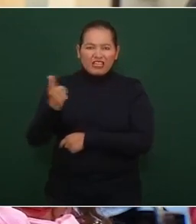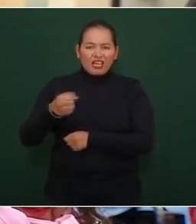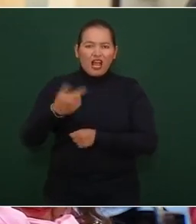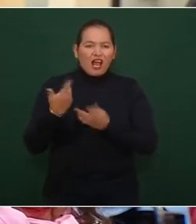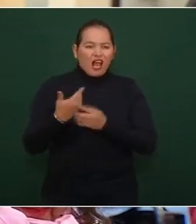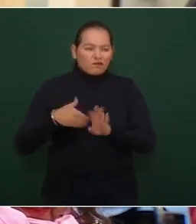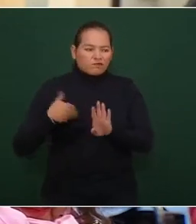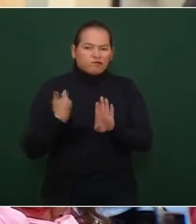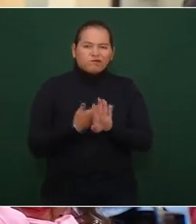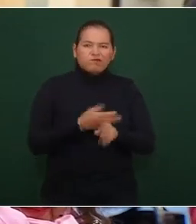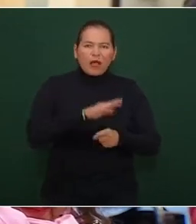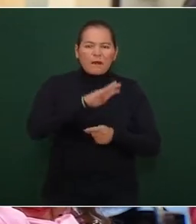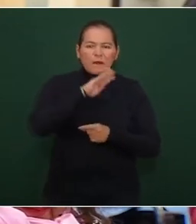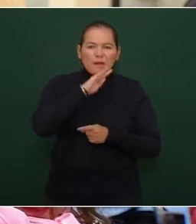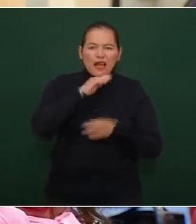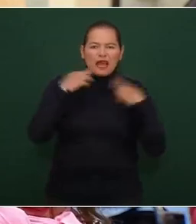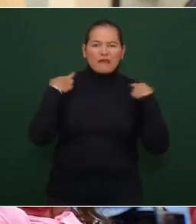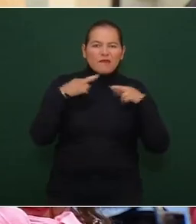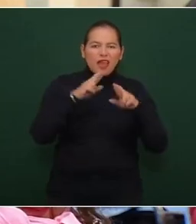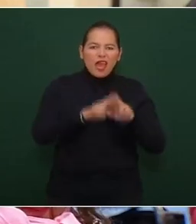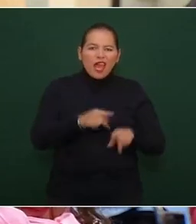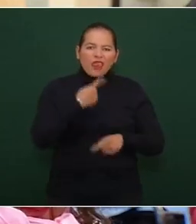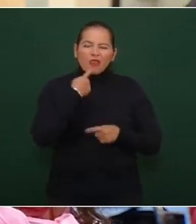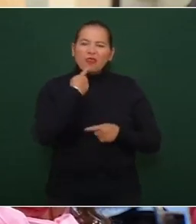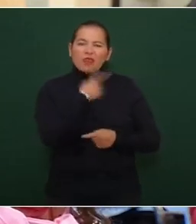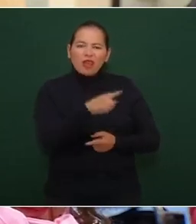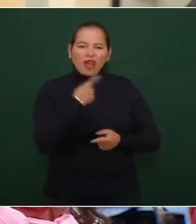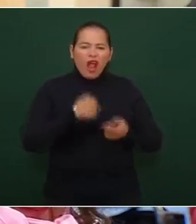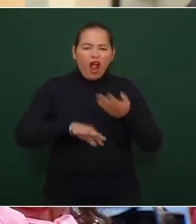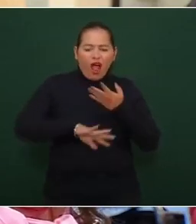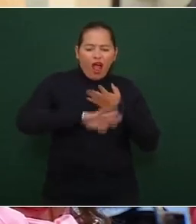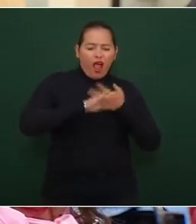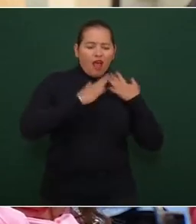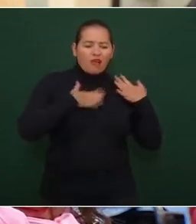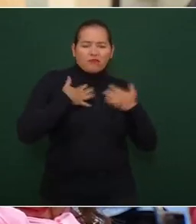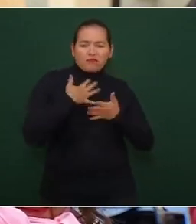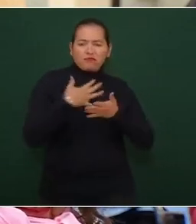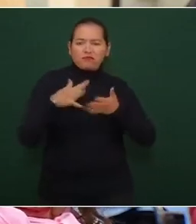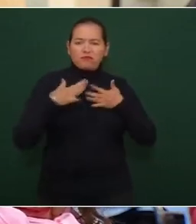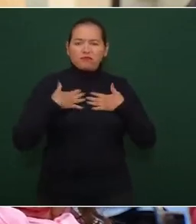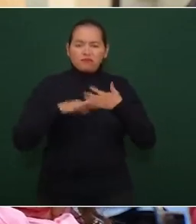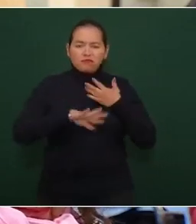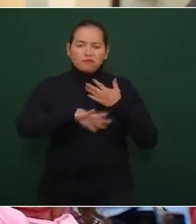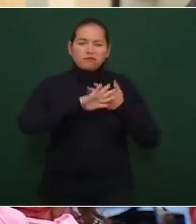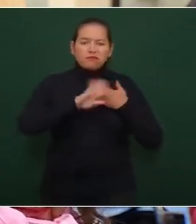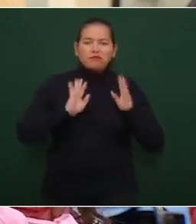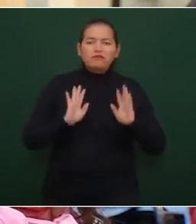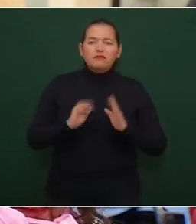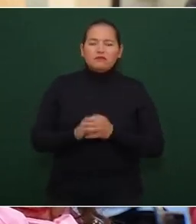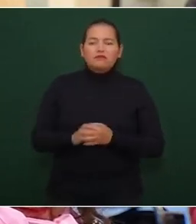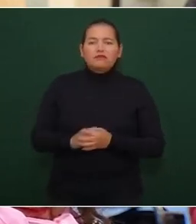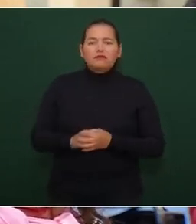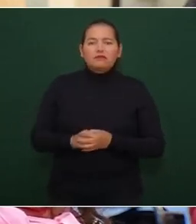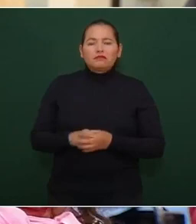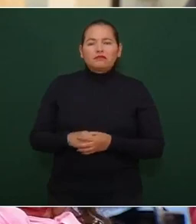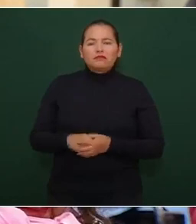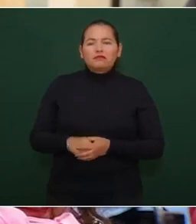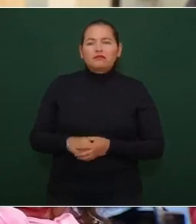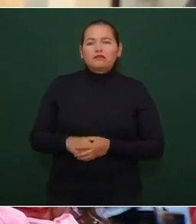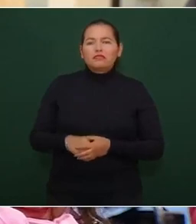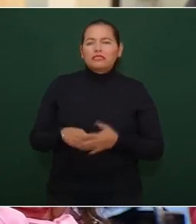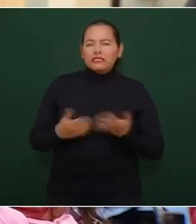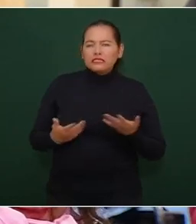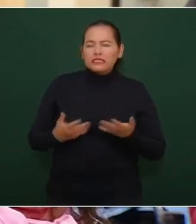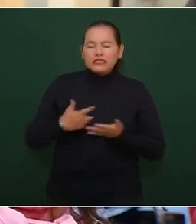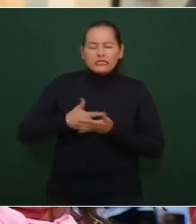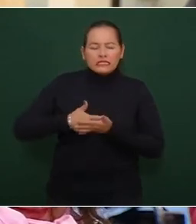madres ha sacado denuncias por calumnia contra estas mujeres que están luchando por justicia para sus hijos y algo